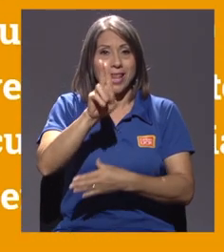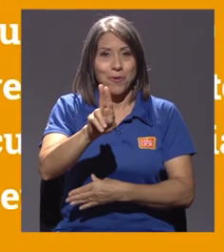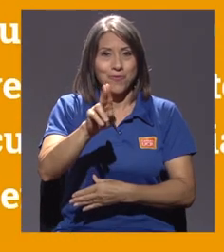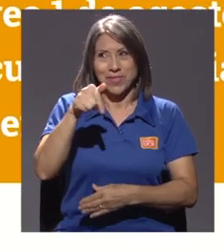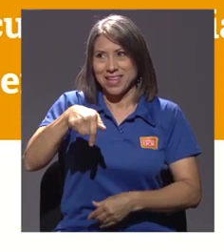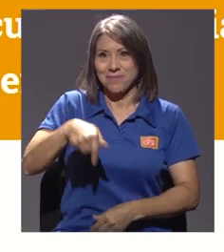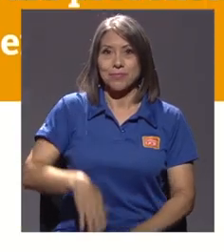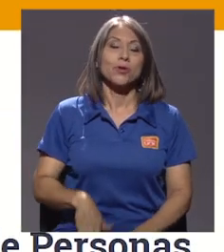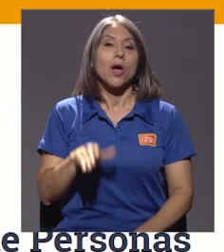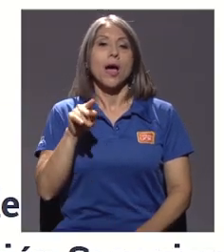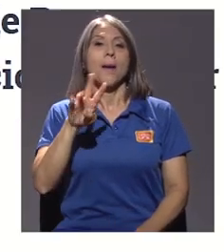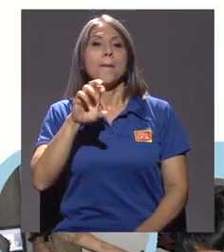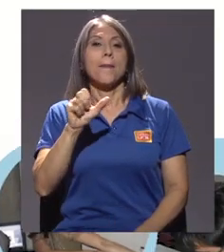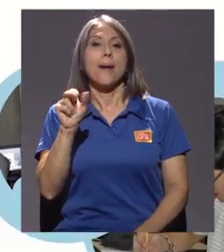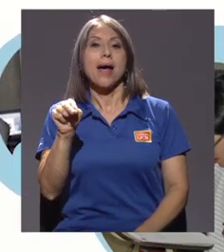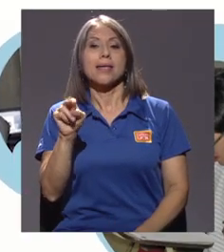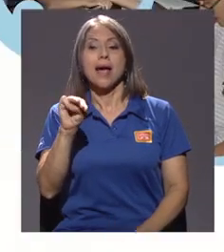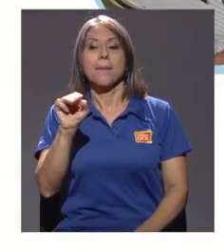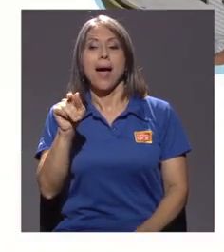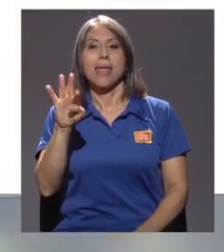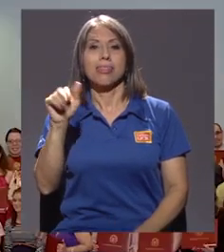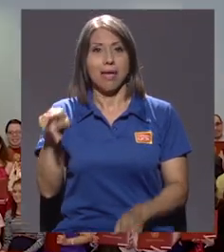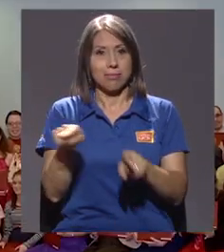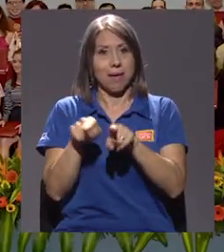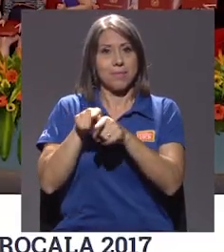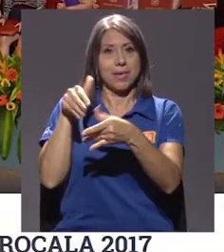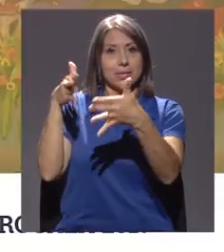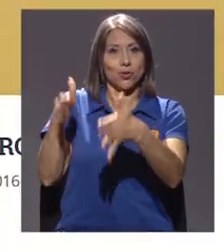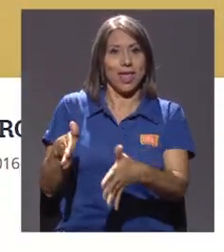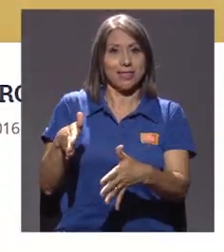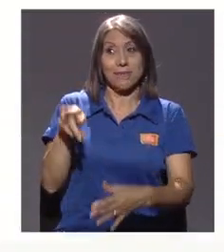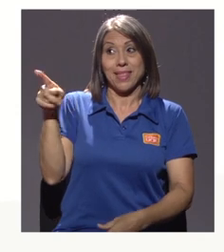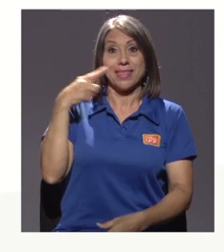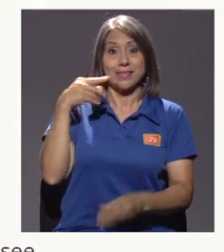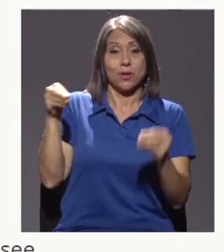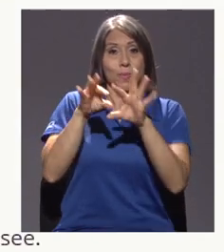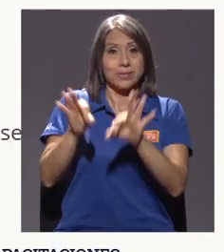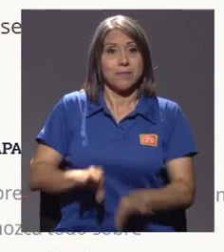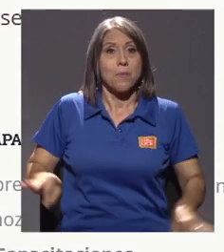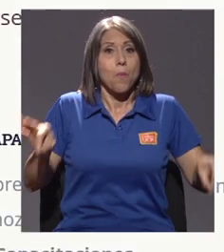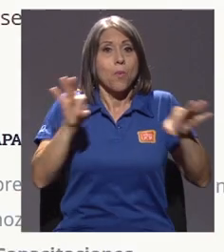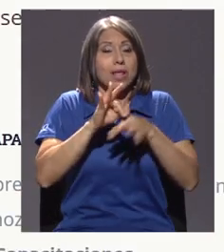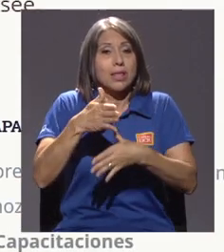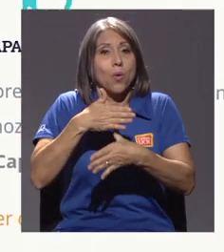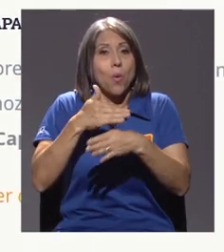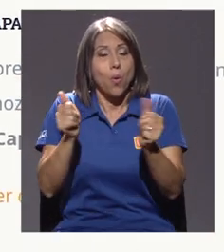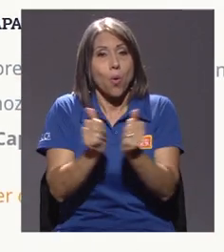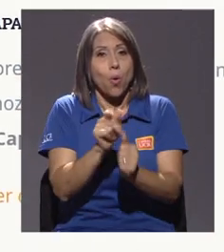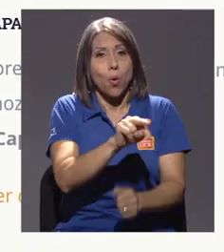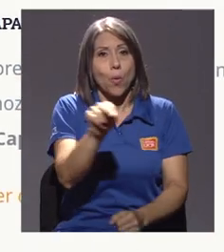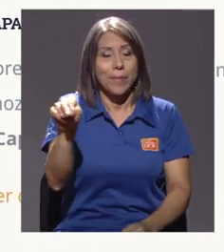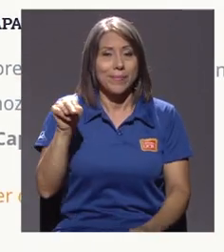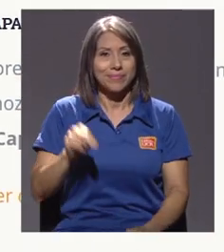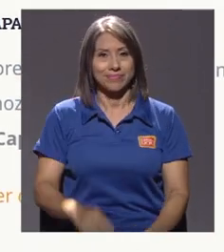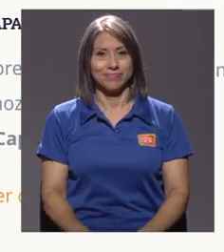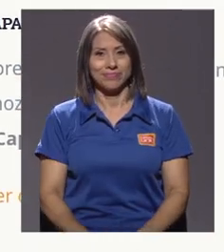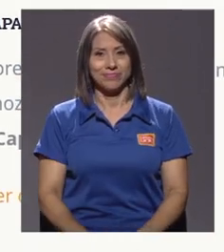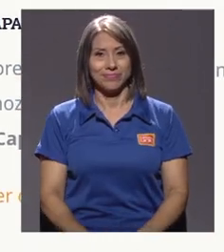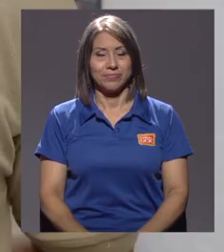Brian Mata es otro de los estudiantes que forman parte del programa y según él, lo más importante es compartir con sus compañeros.